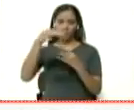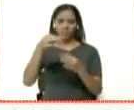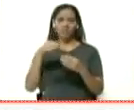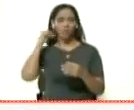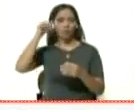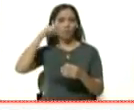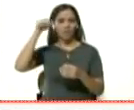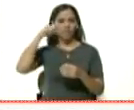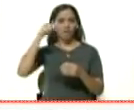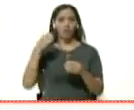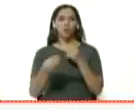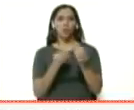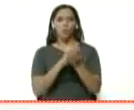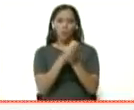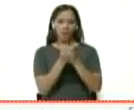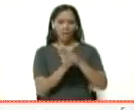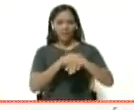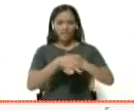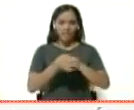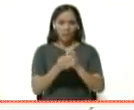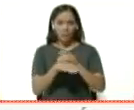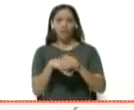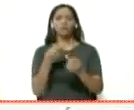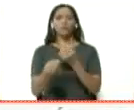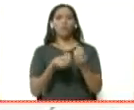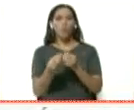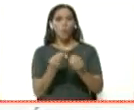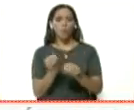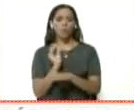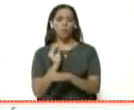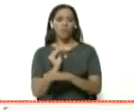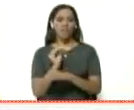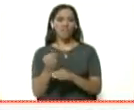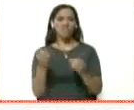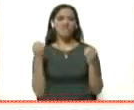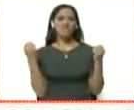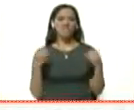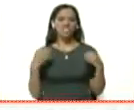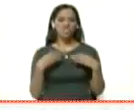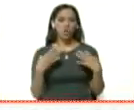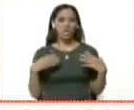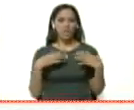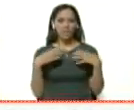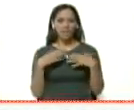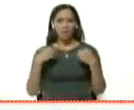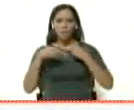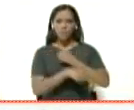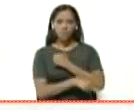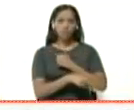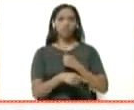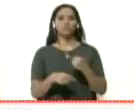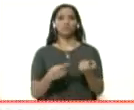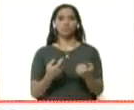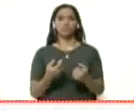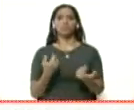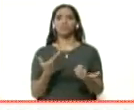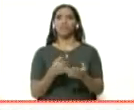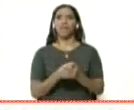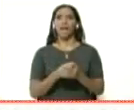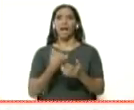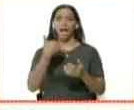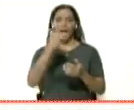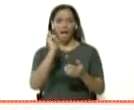de cómo lavarse las manos, de cómo prevenir las infecciones respiratorias agudas e incluso algunos documentos más técnicos, el flujograma